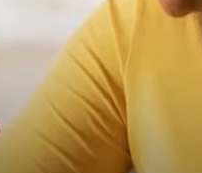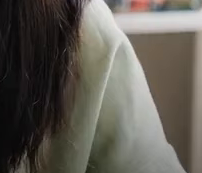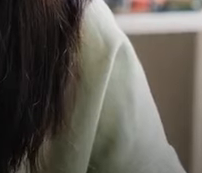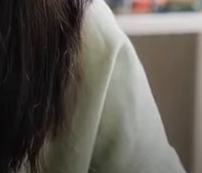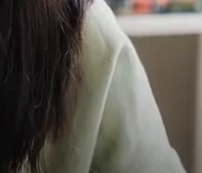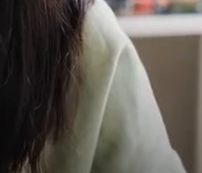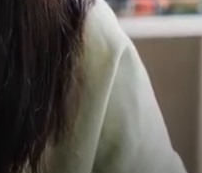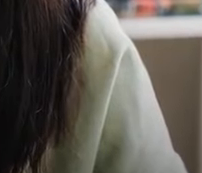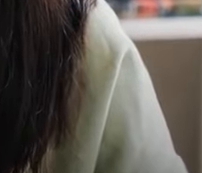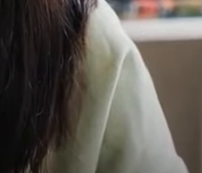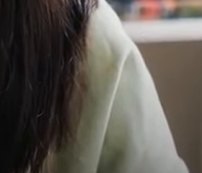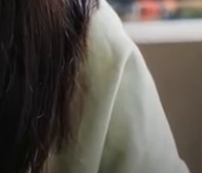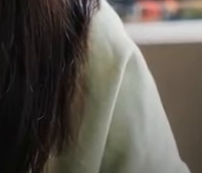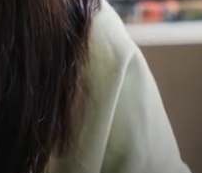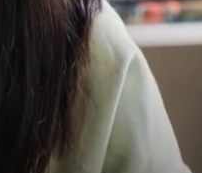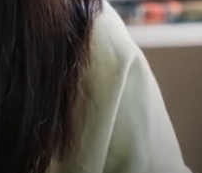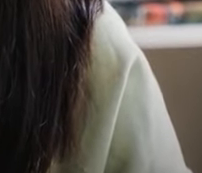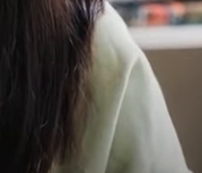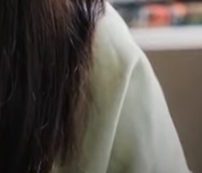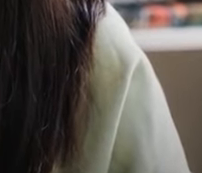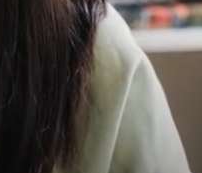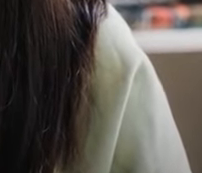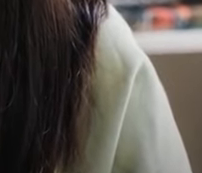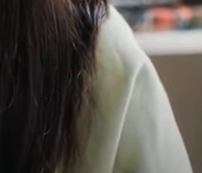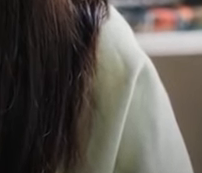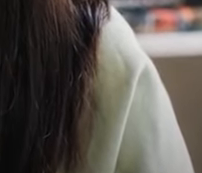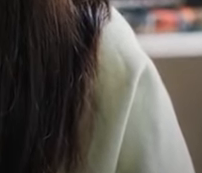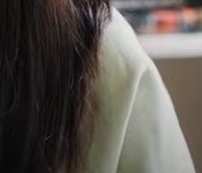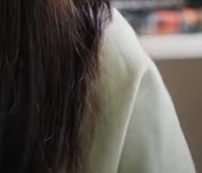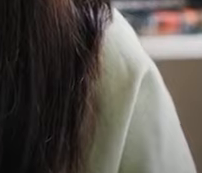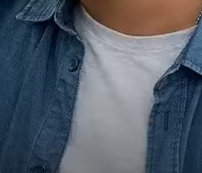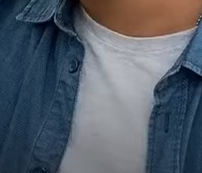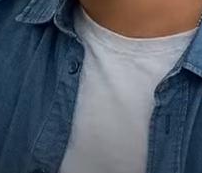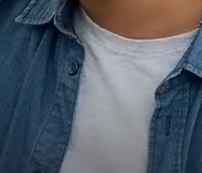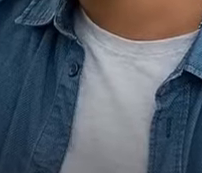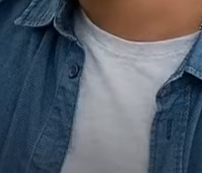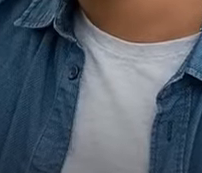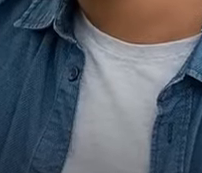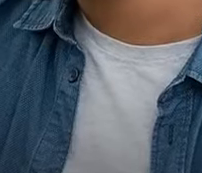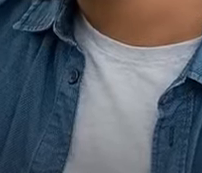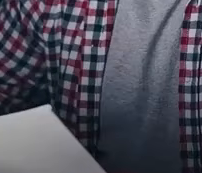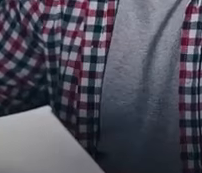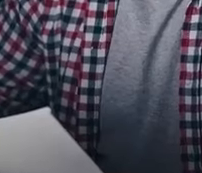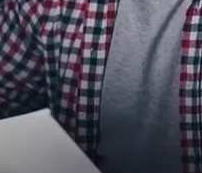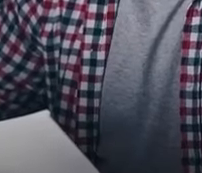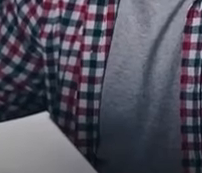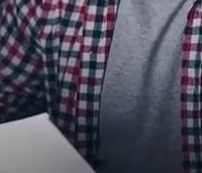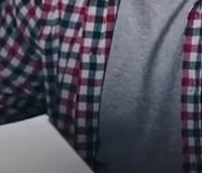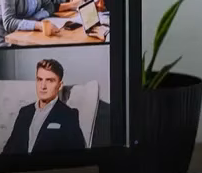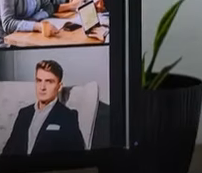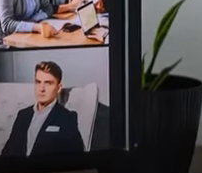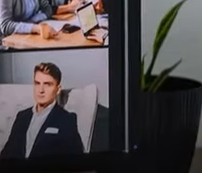obligaciones Matriculate en una de nuestras 42 carreras y 24 posgrados UNED Somos estudio a distancia con